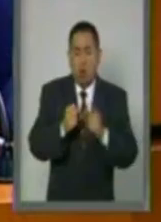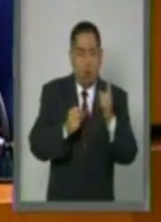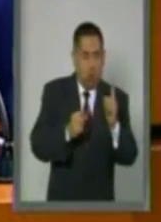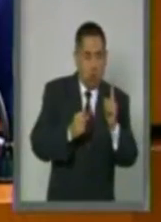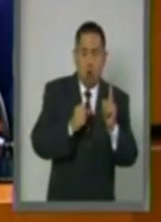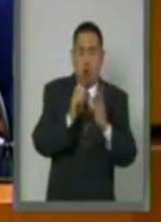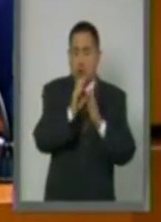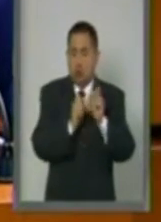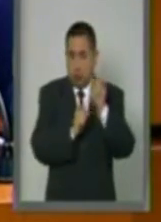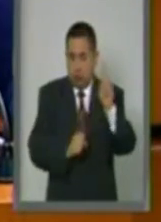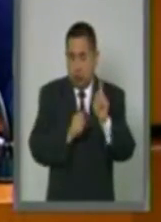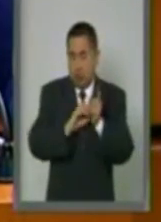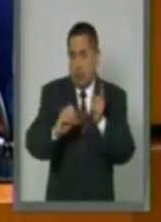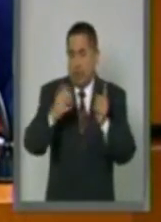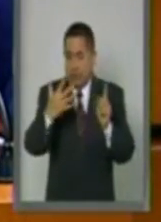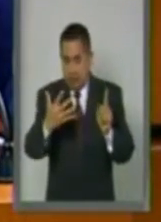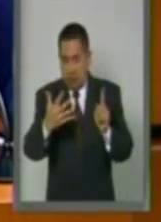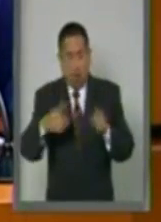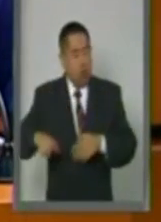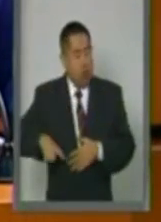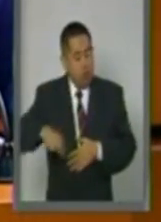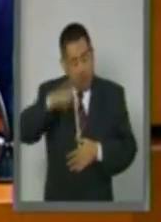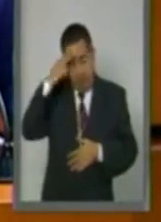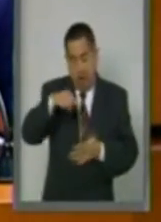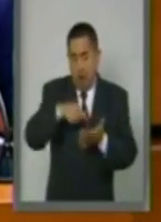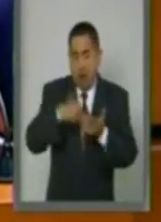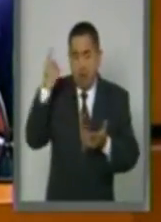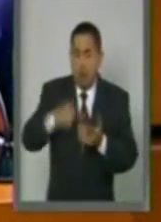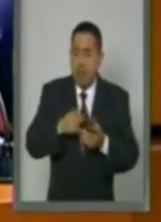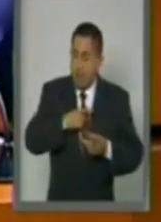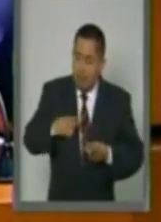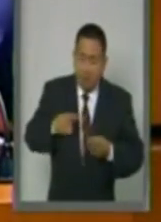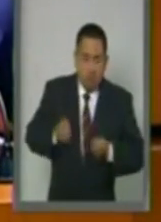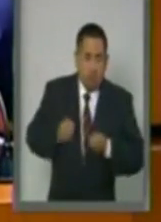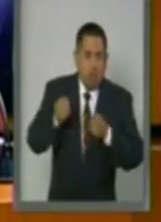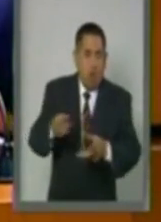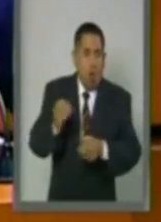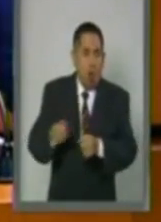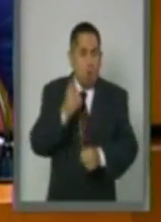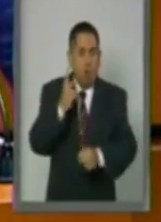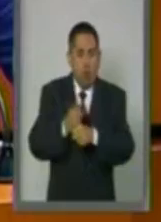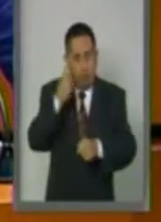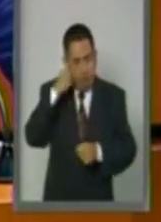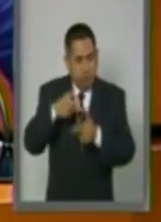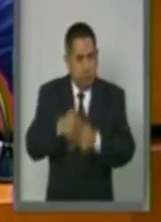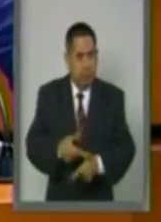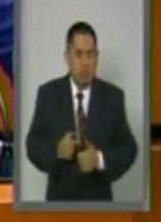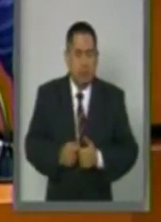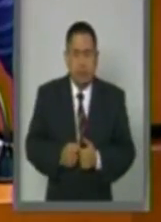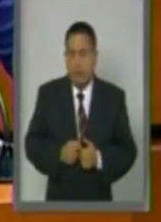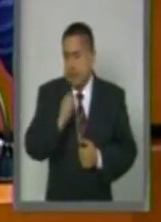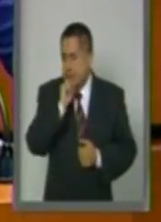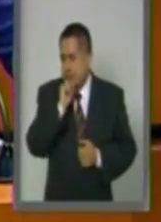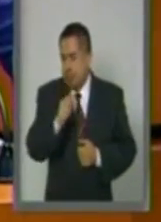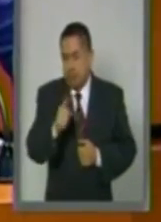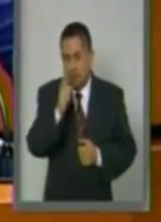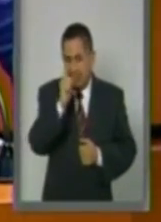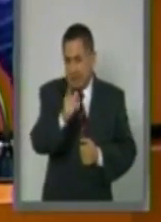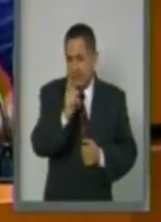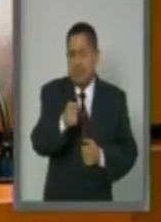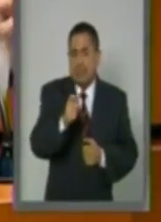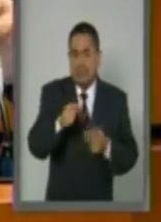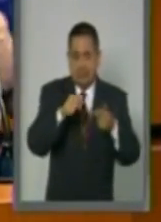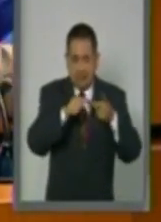de la Constitución Política de los Estados Unidos Mexicanos, de forma particular, por lo que hace